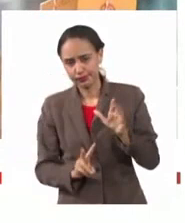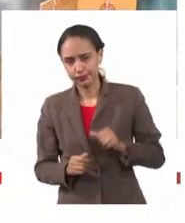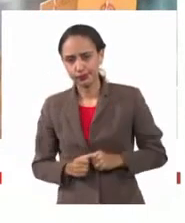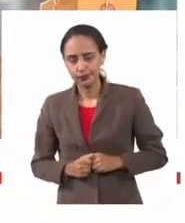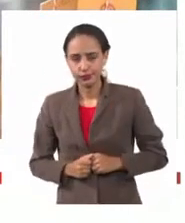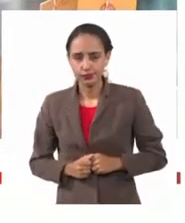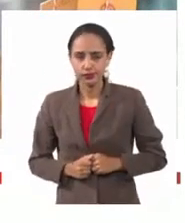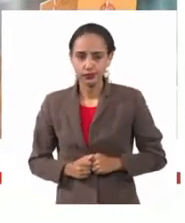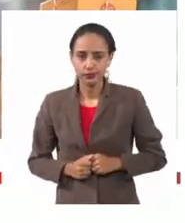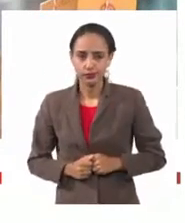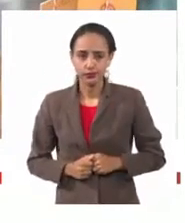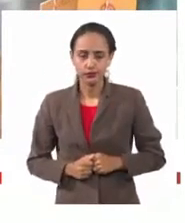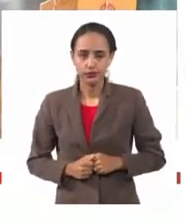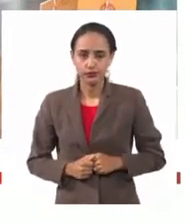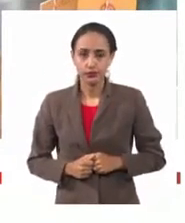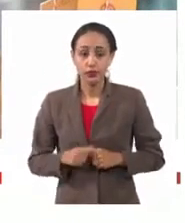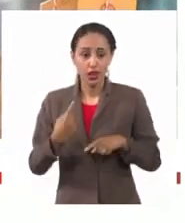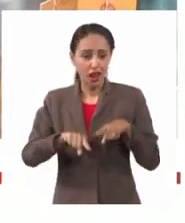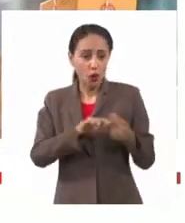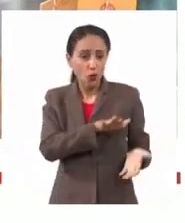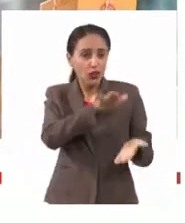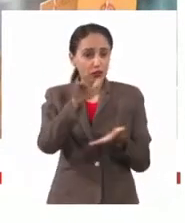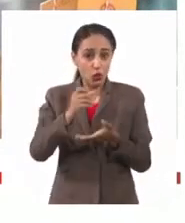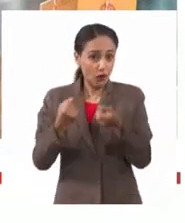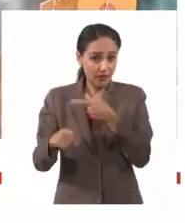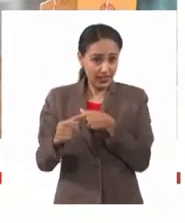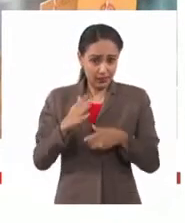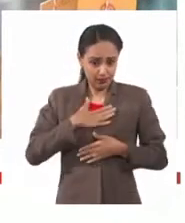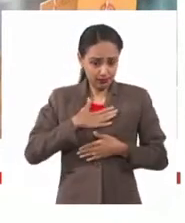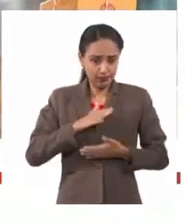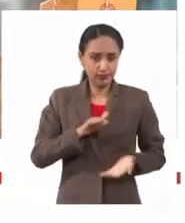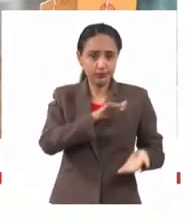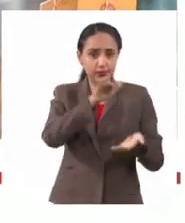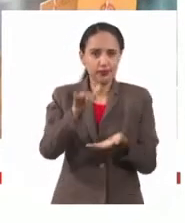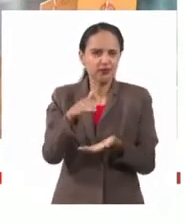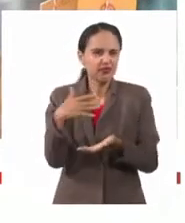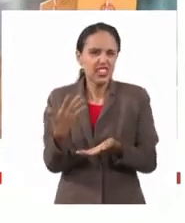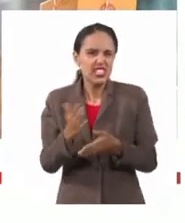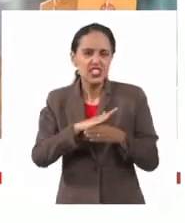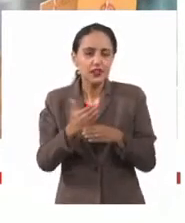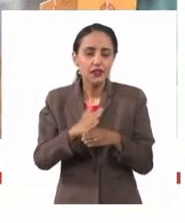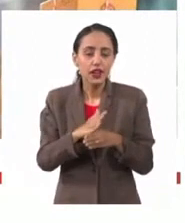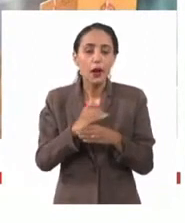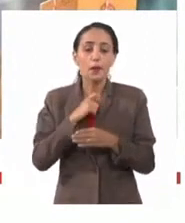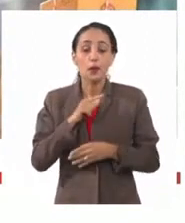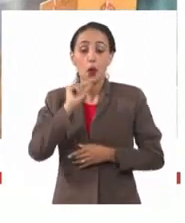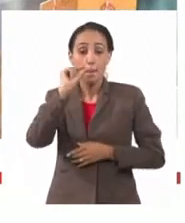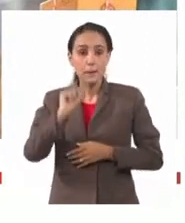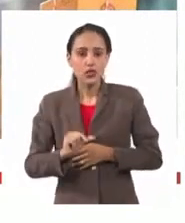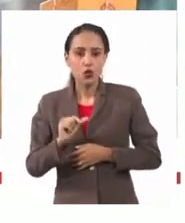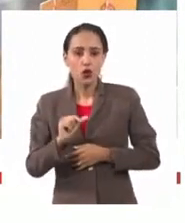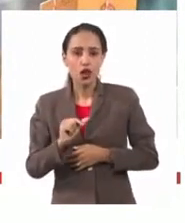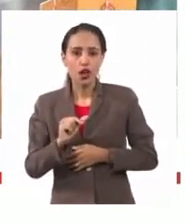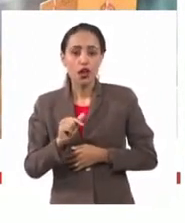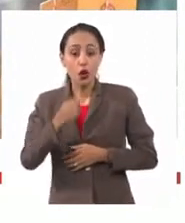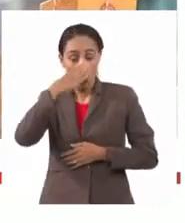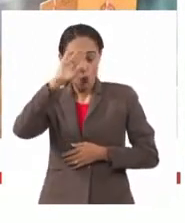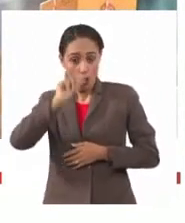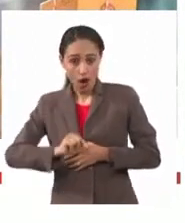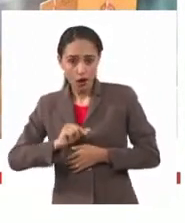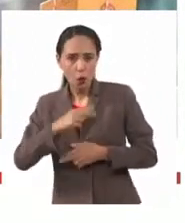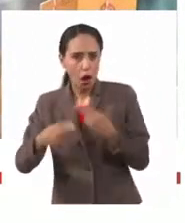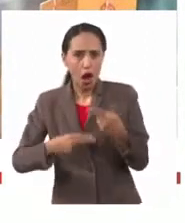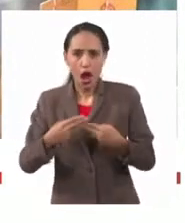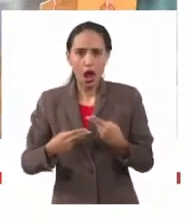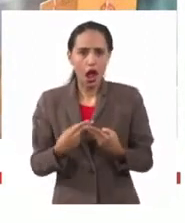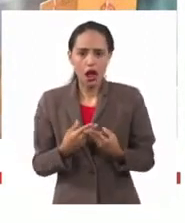La importación no comercial es aquella que realizan las personas naturales de manera ocasional para su